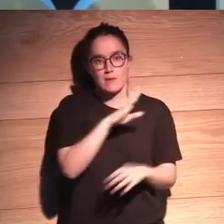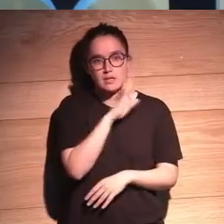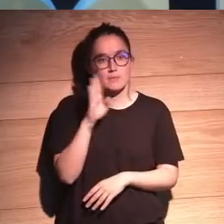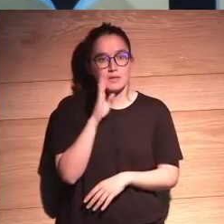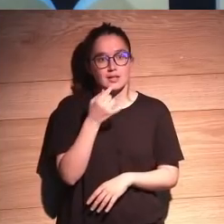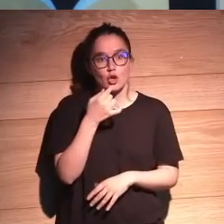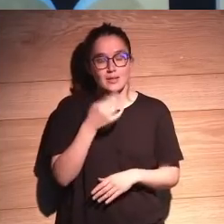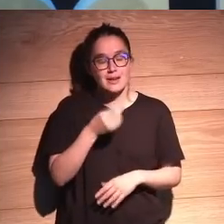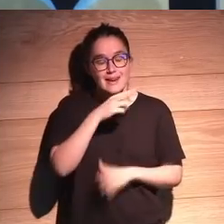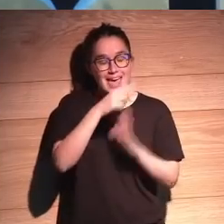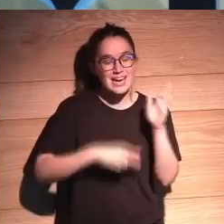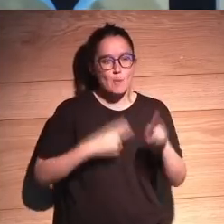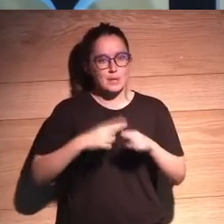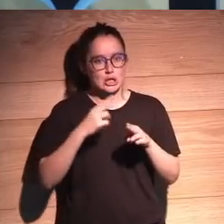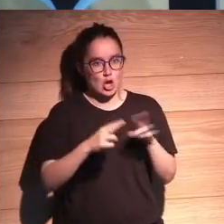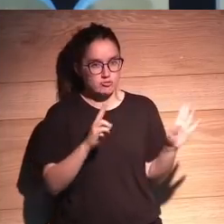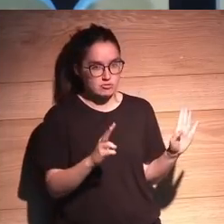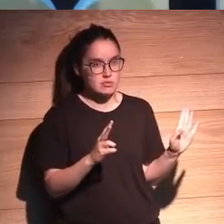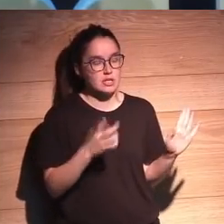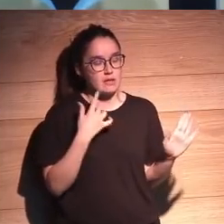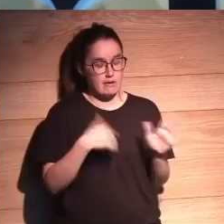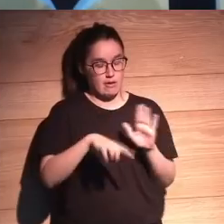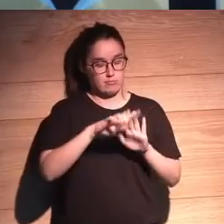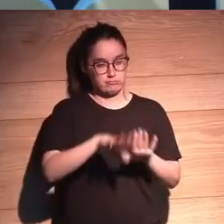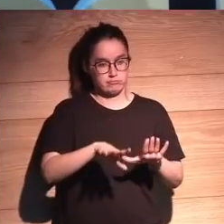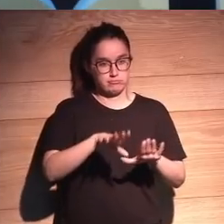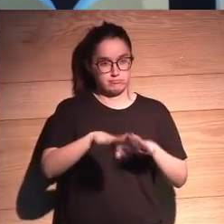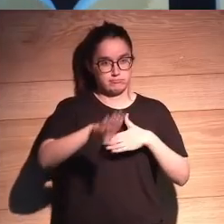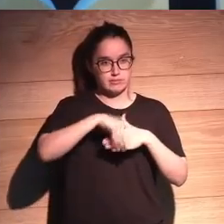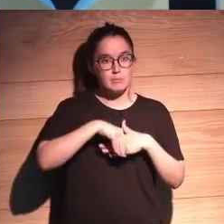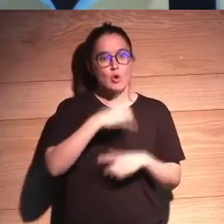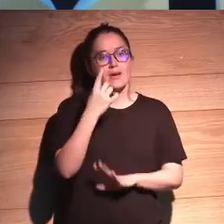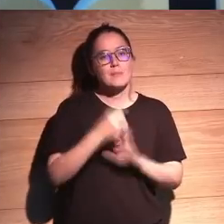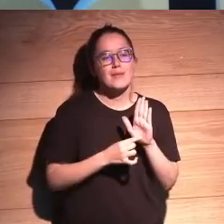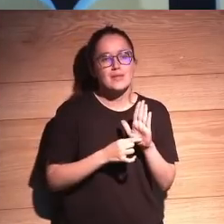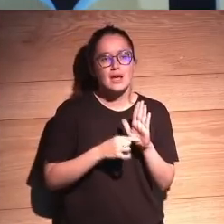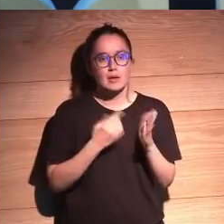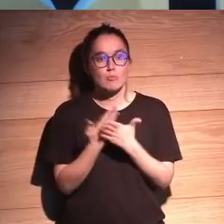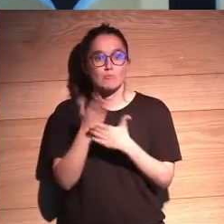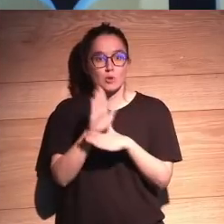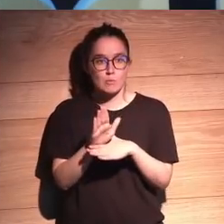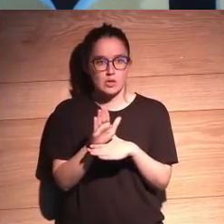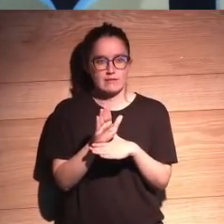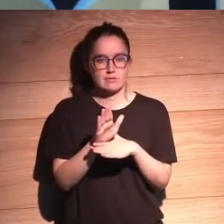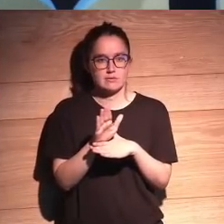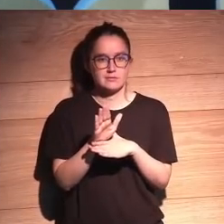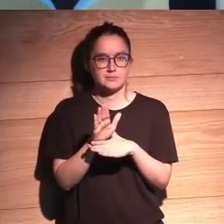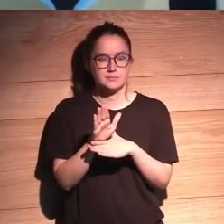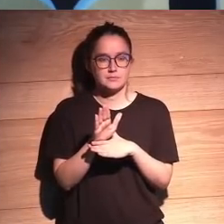madres. Yo digo que lo deberían leer los políticos. Y que te tomen la palabra. Pero bueno, una de las medidas que tú planteas en